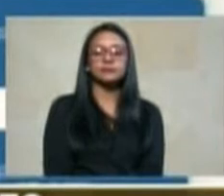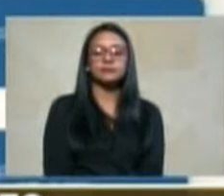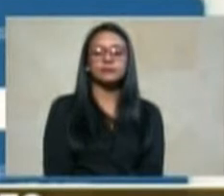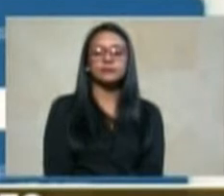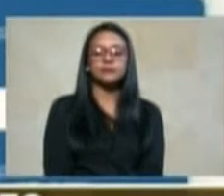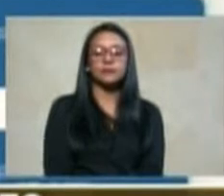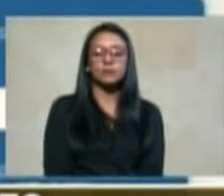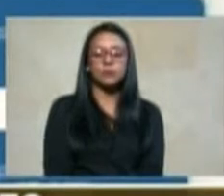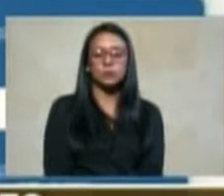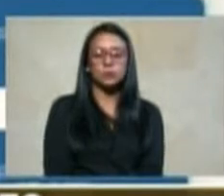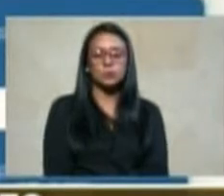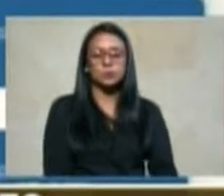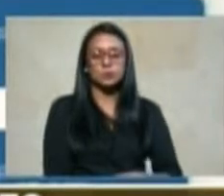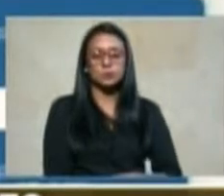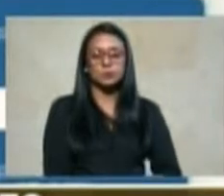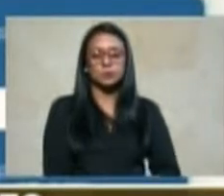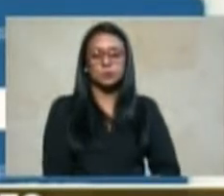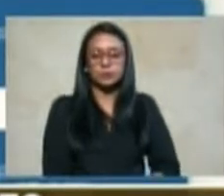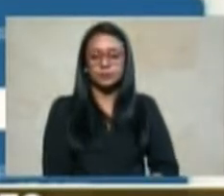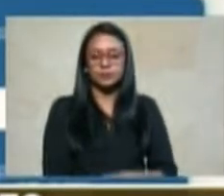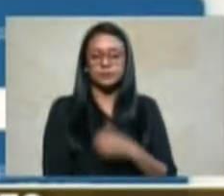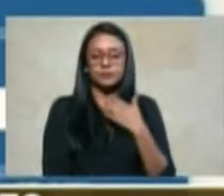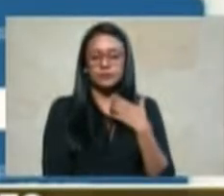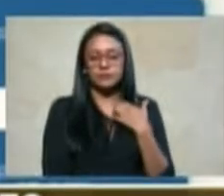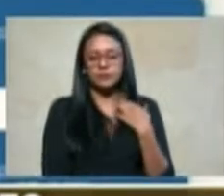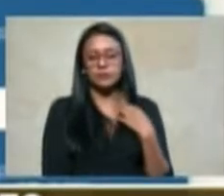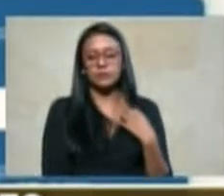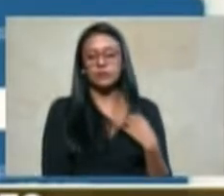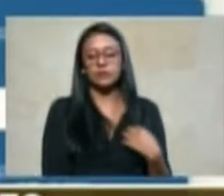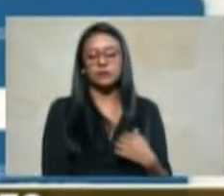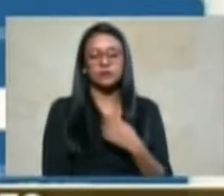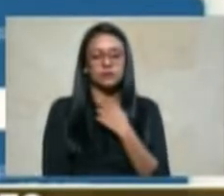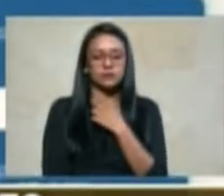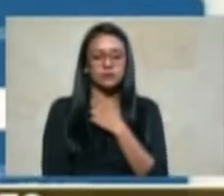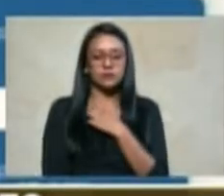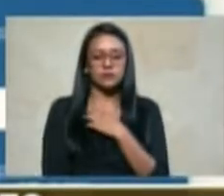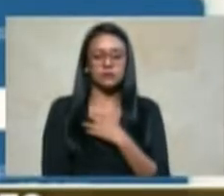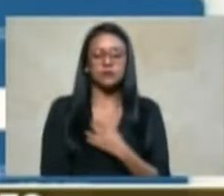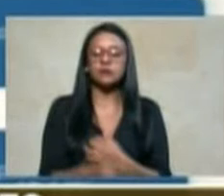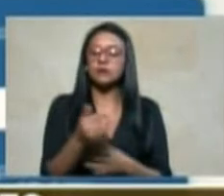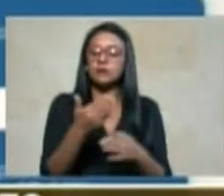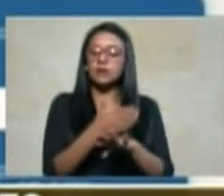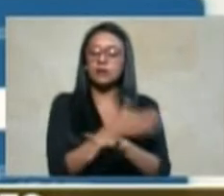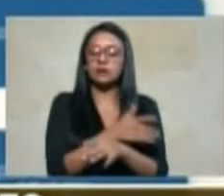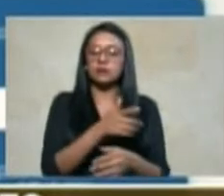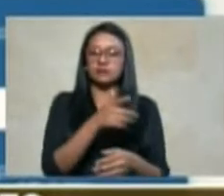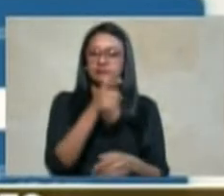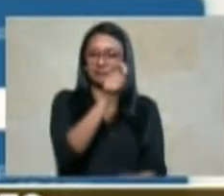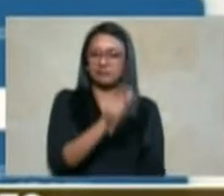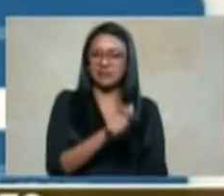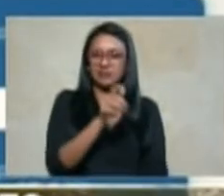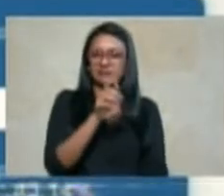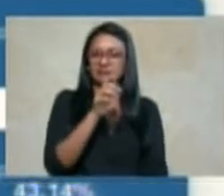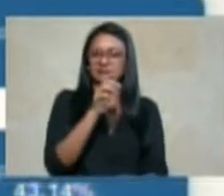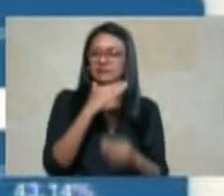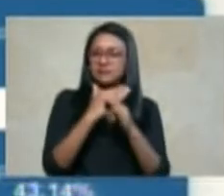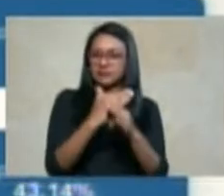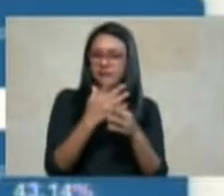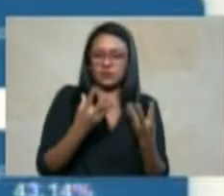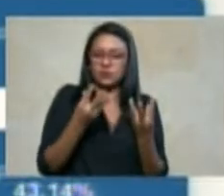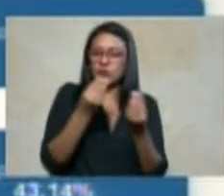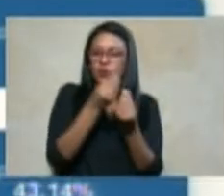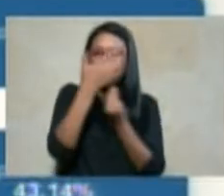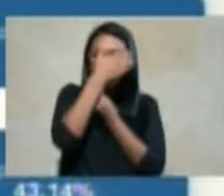cuando se contrasta respecto del actor armado que originó el hecho violento o victimizante